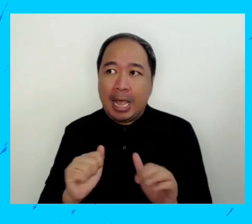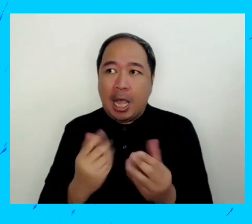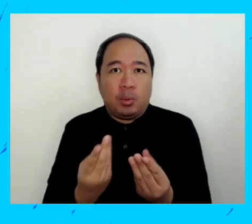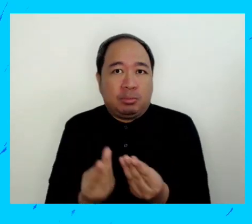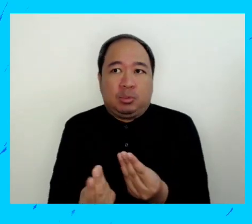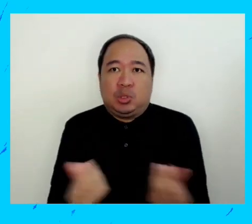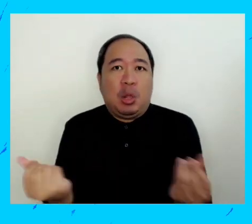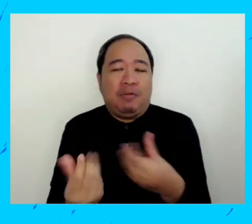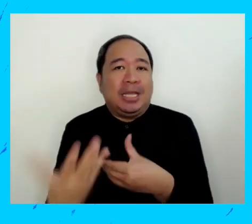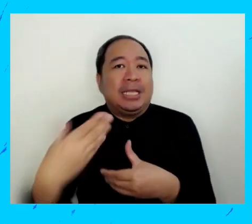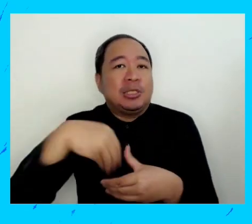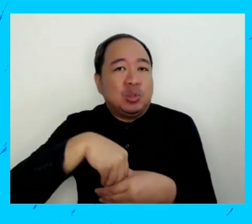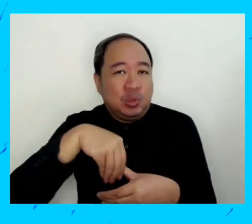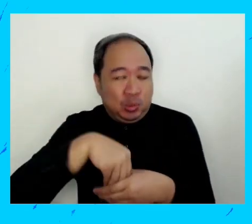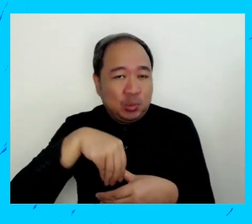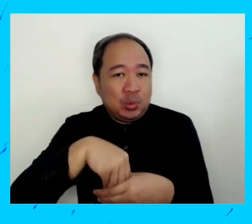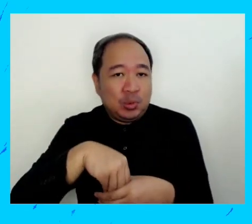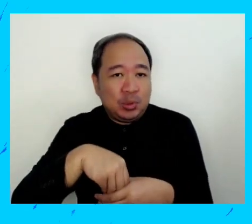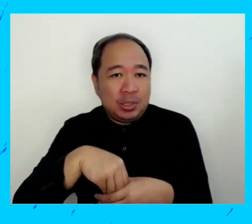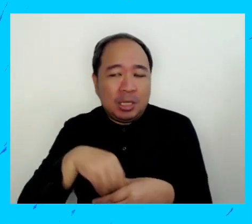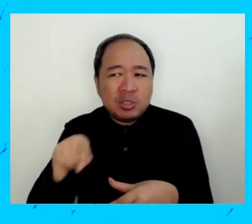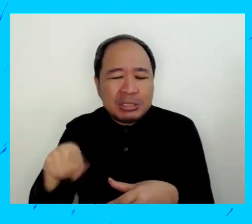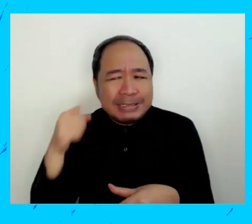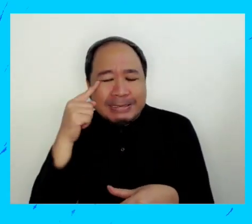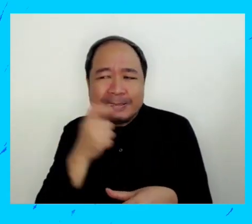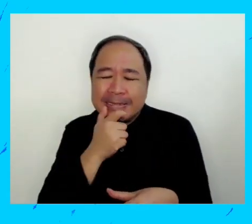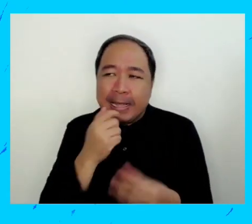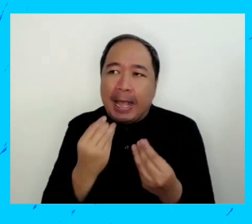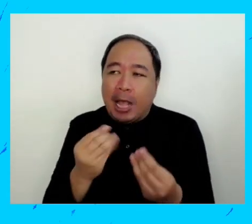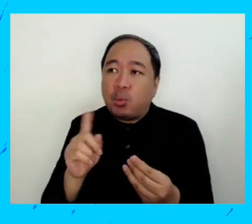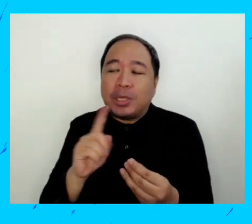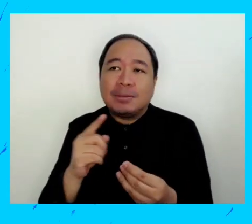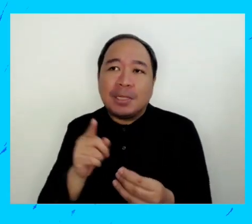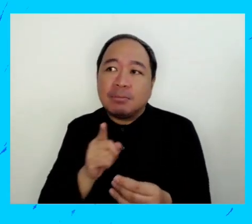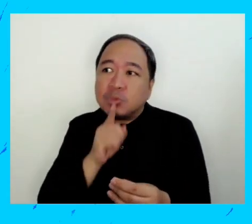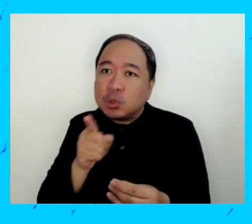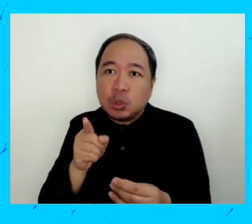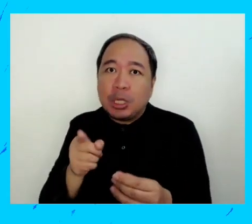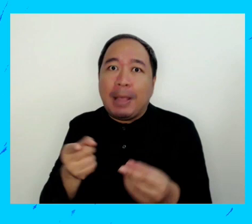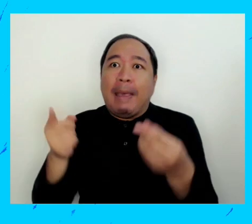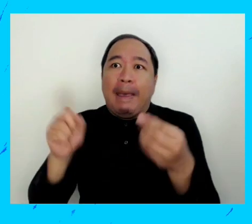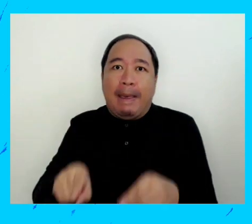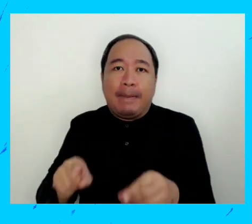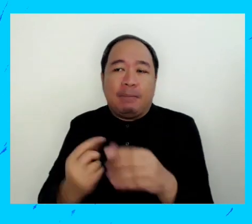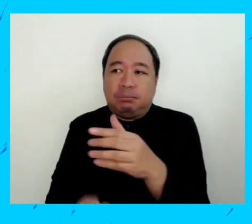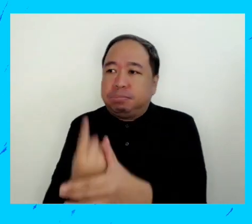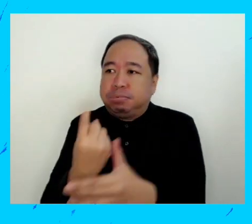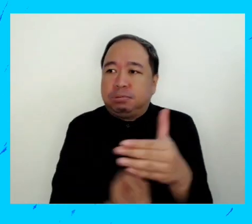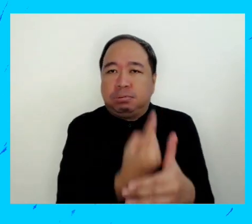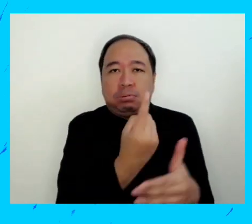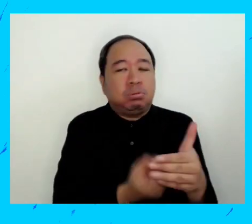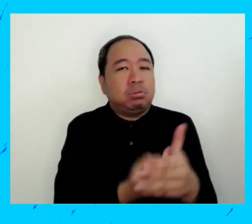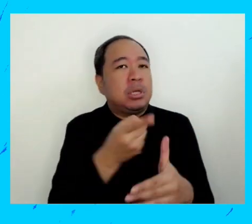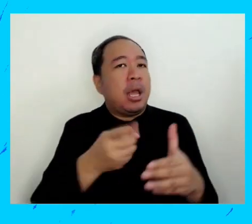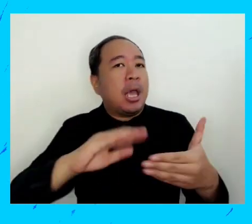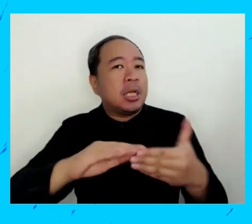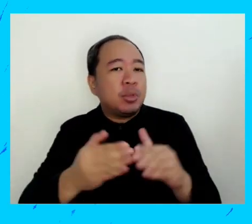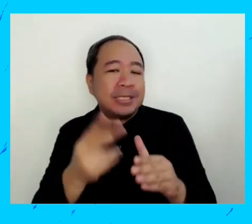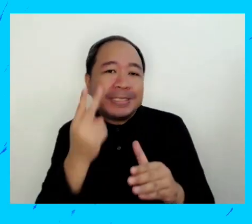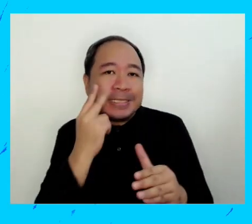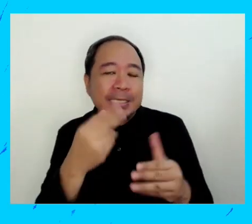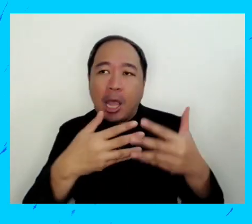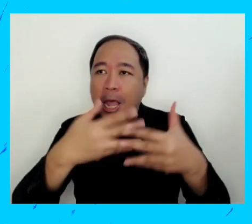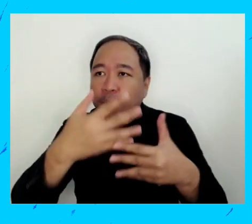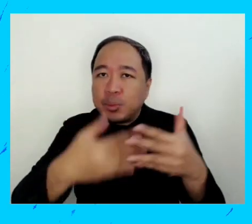Y tenemos que realmente incluirlos en la solución. Y también para que entiendan cuál es la